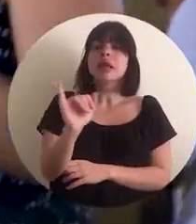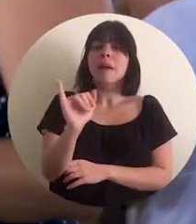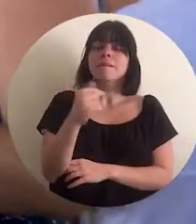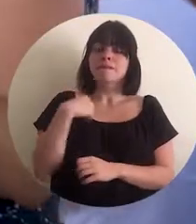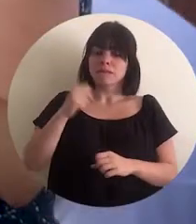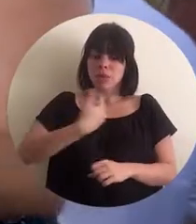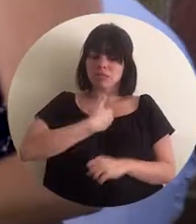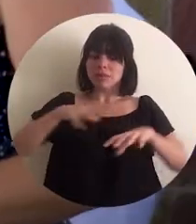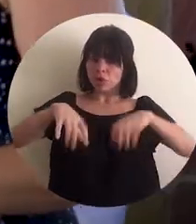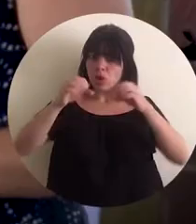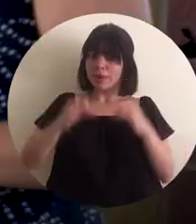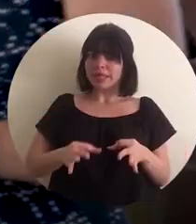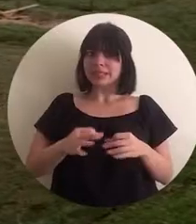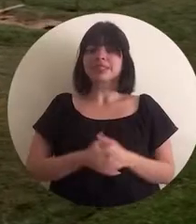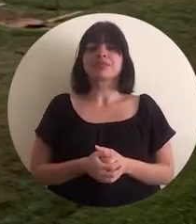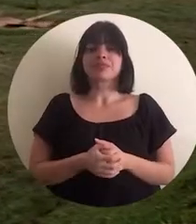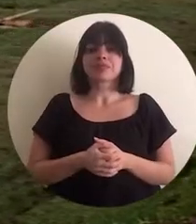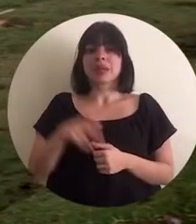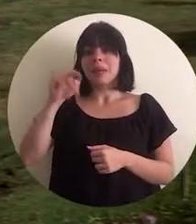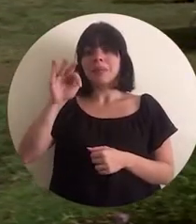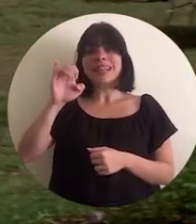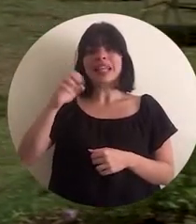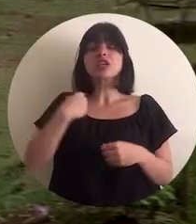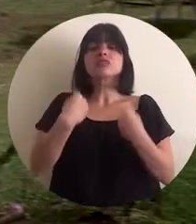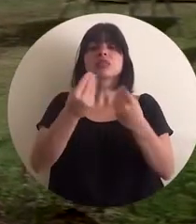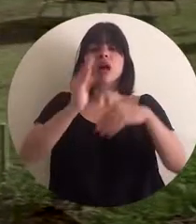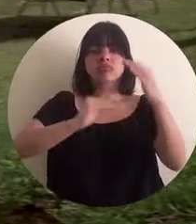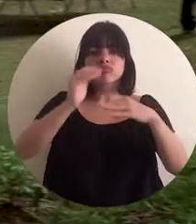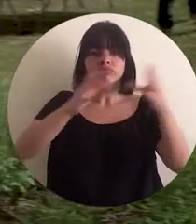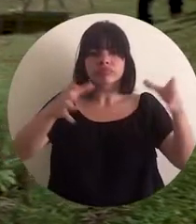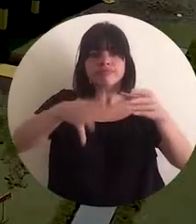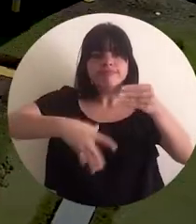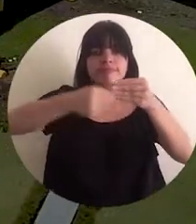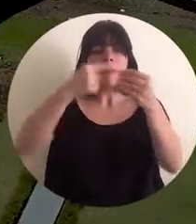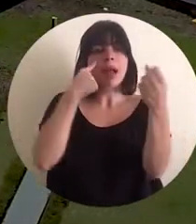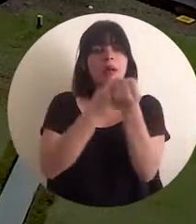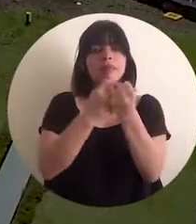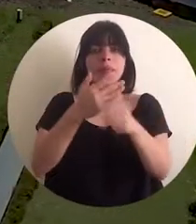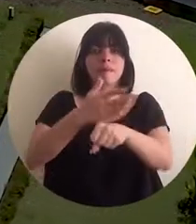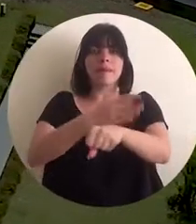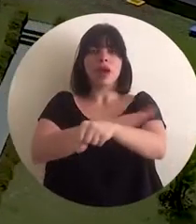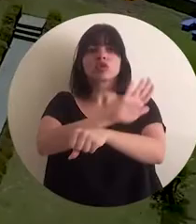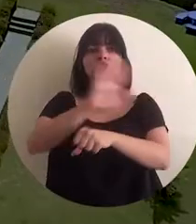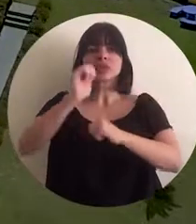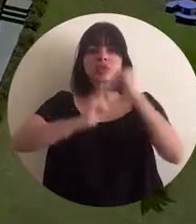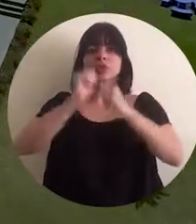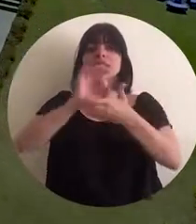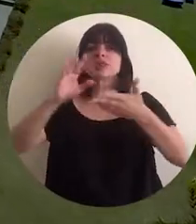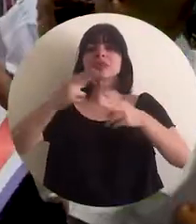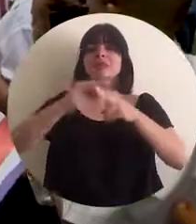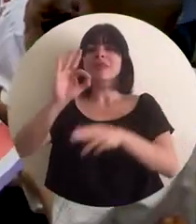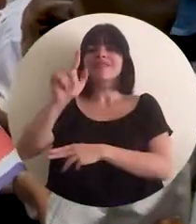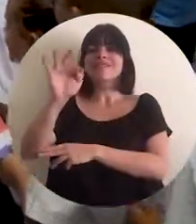para tomar decisiones. En Pitier entregamos obras complementarias que mejoran las condiciones de la infraestructura de la Escuela